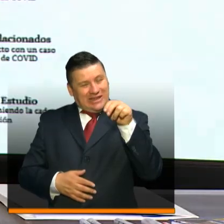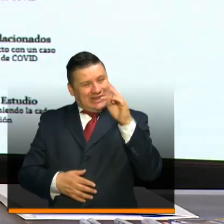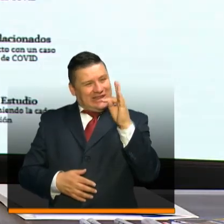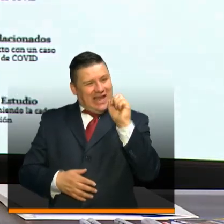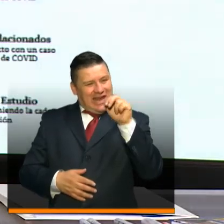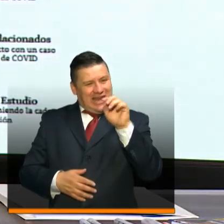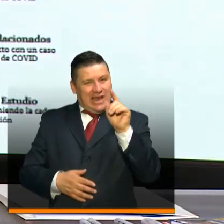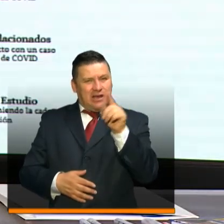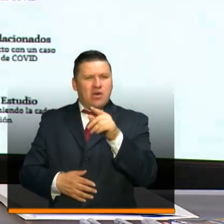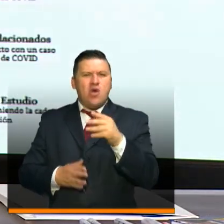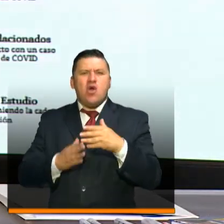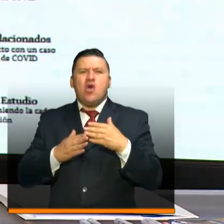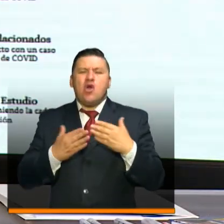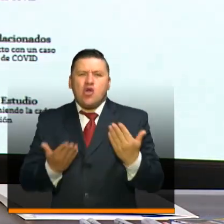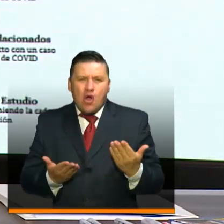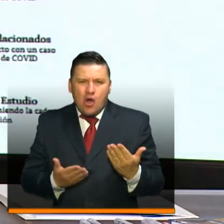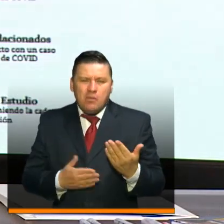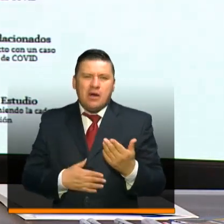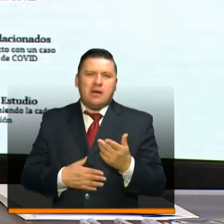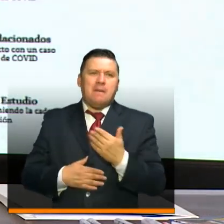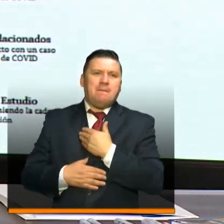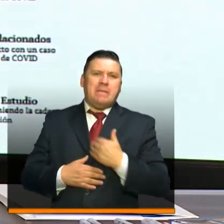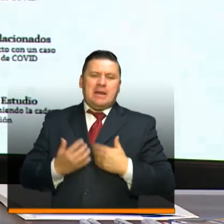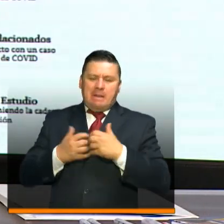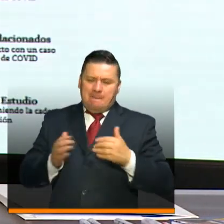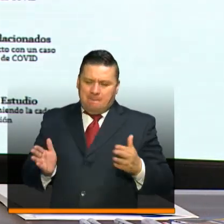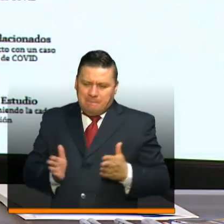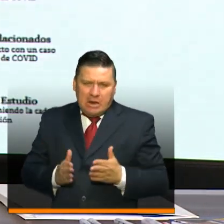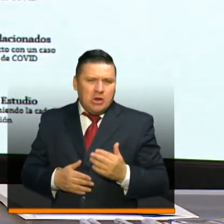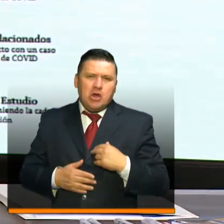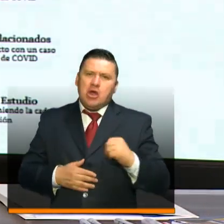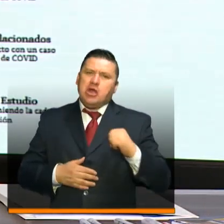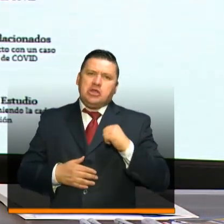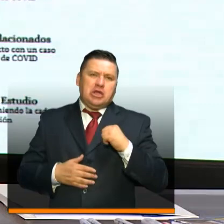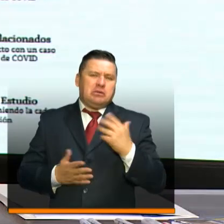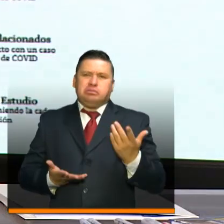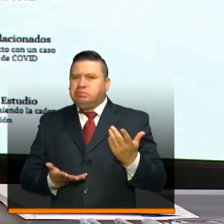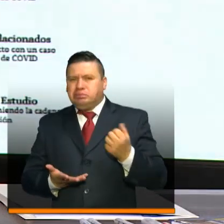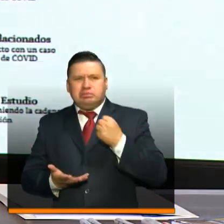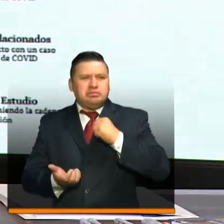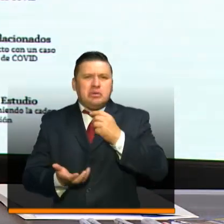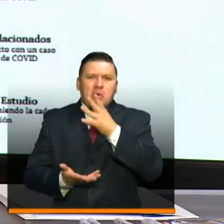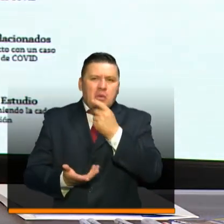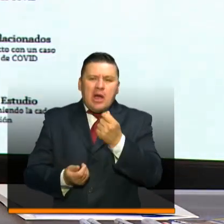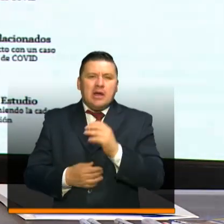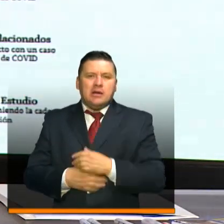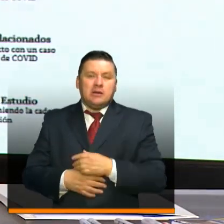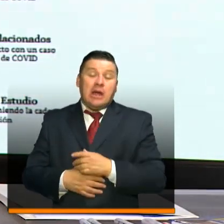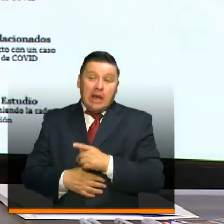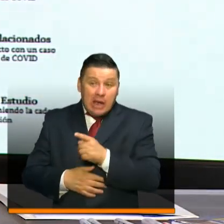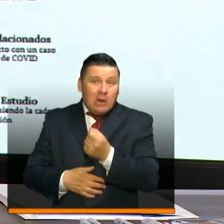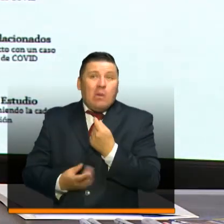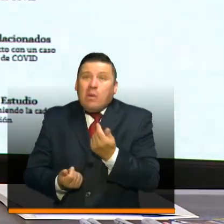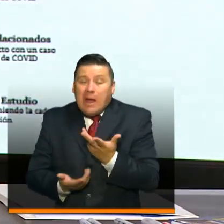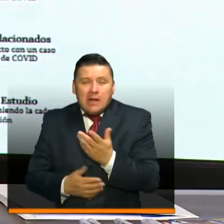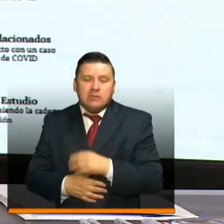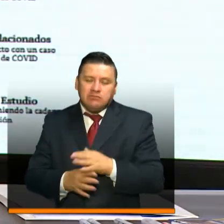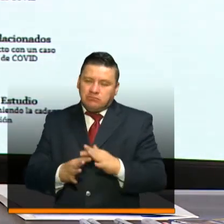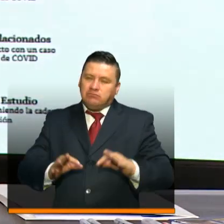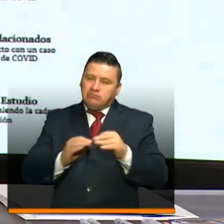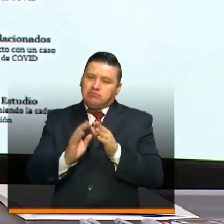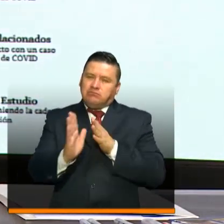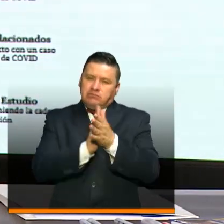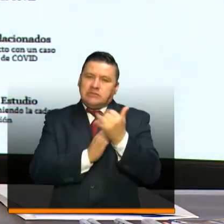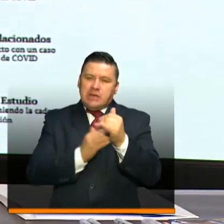Tania, yo creo que aquí hay algo muy importante